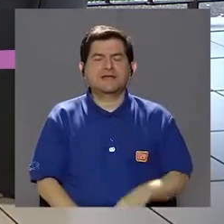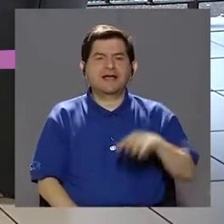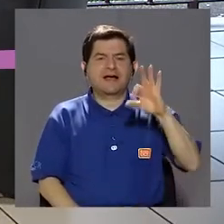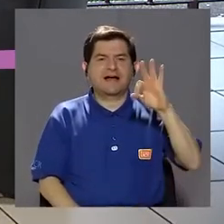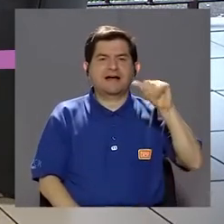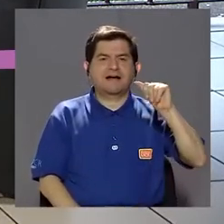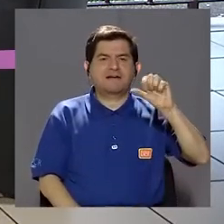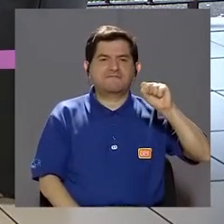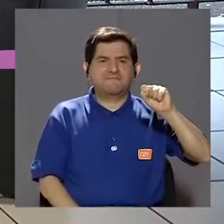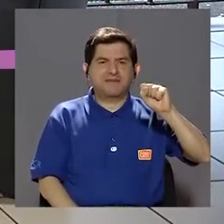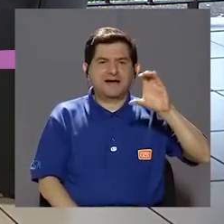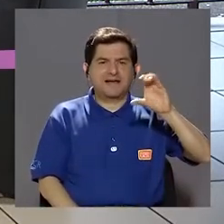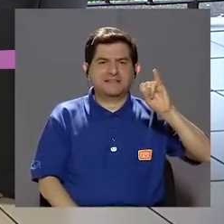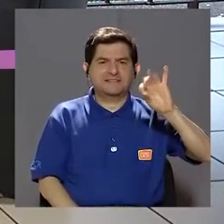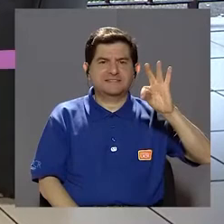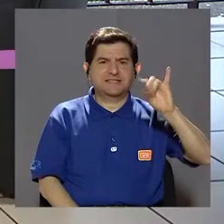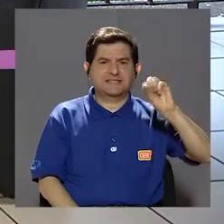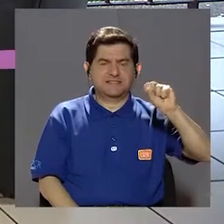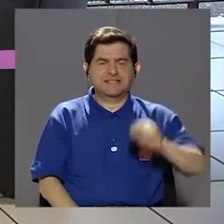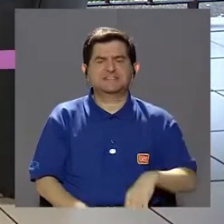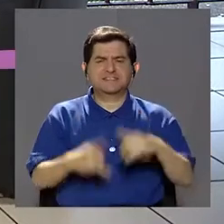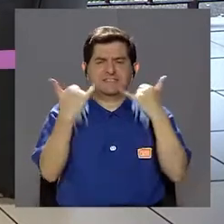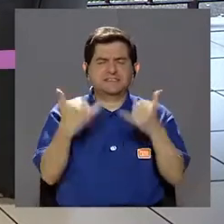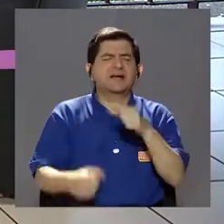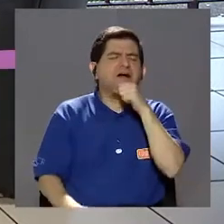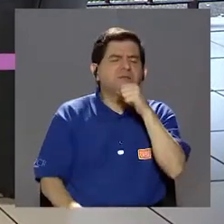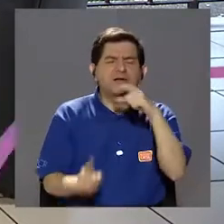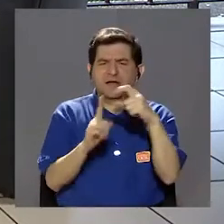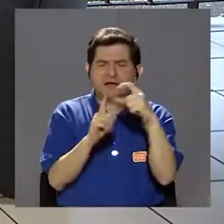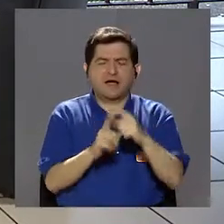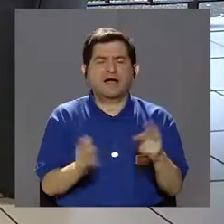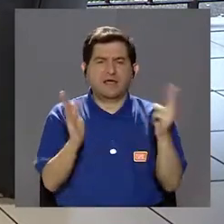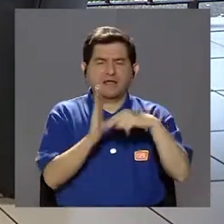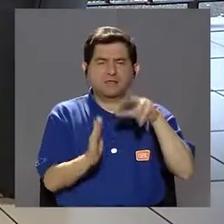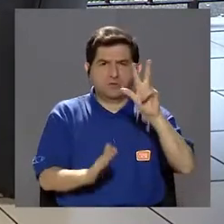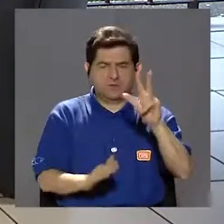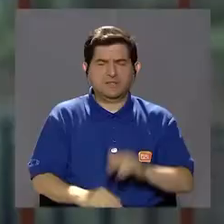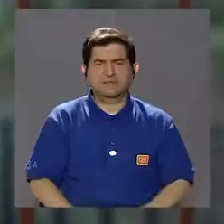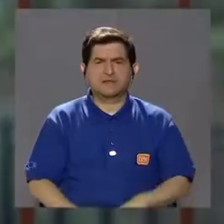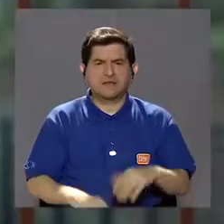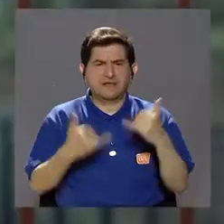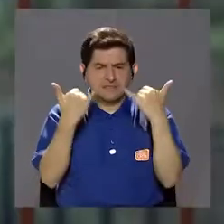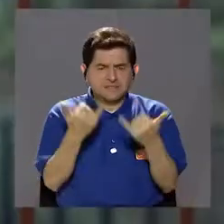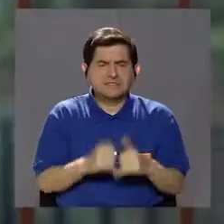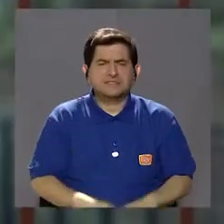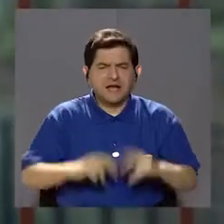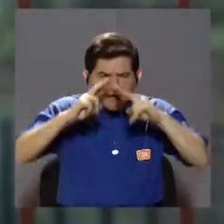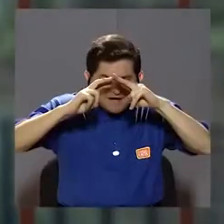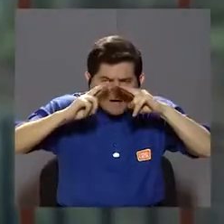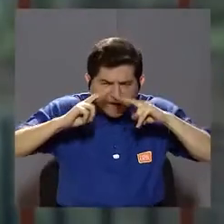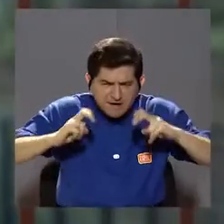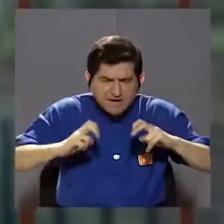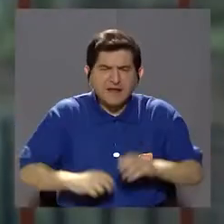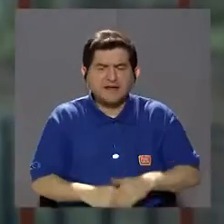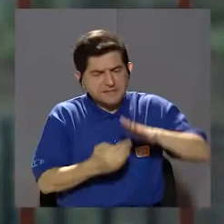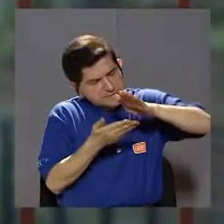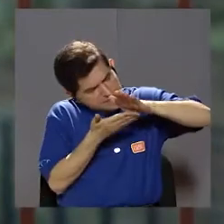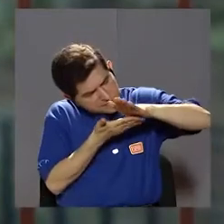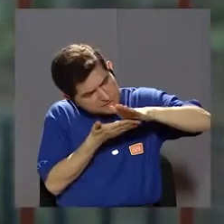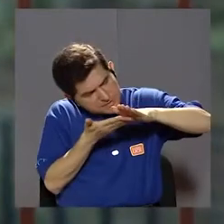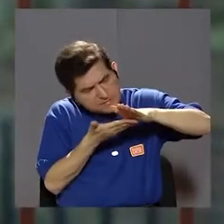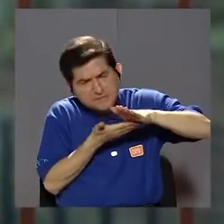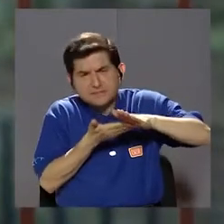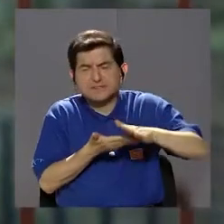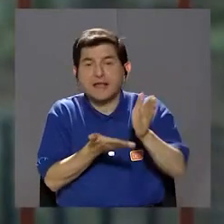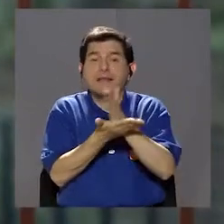sería un término viejo, porque a partir de 2013 se hizo un estudio donde se hicieron biopsias de